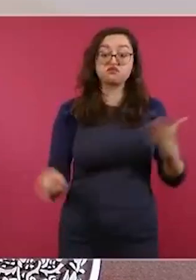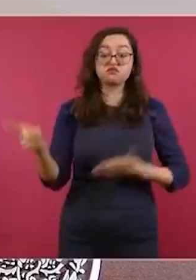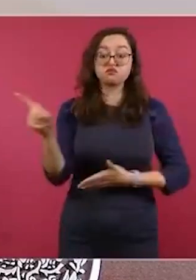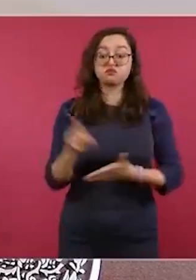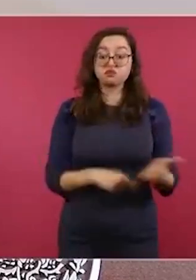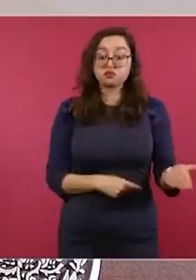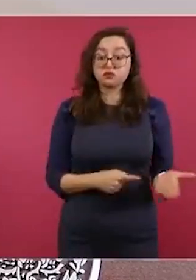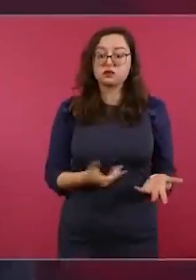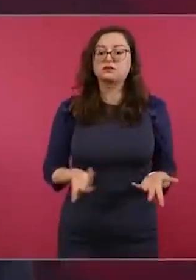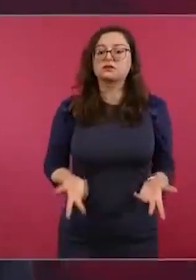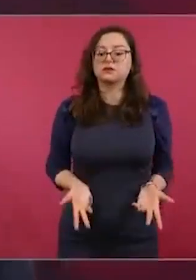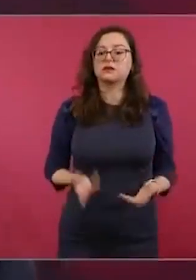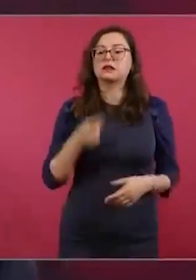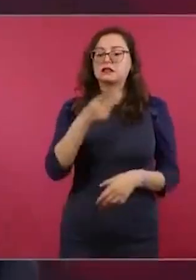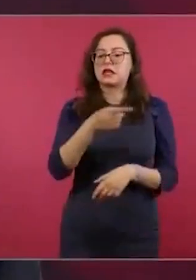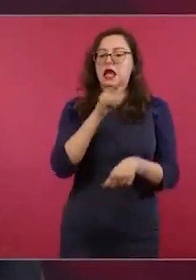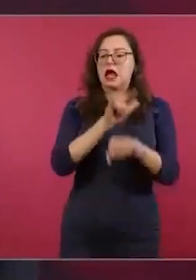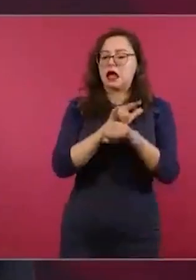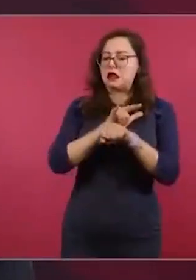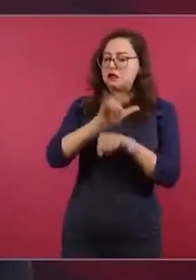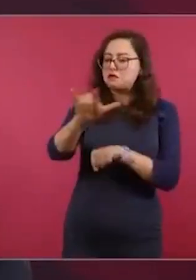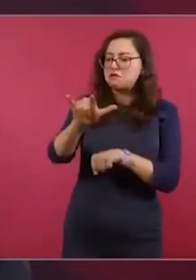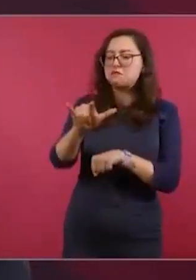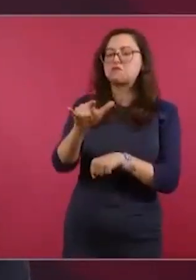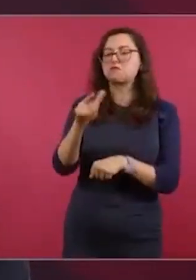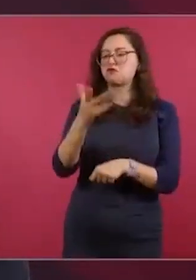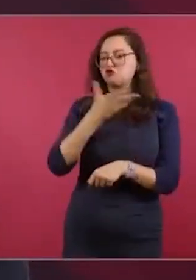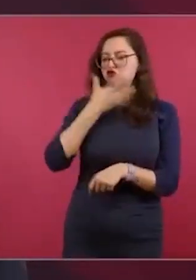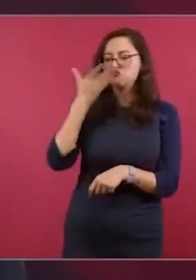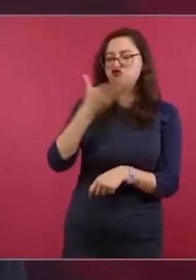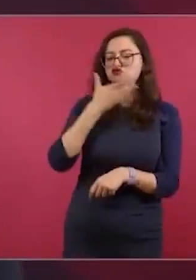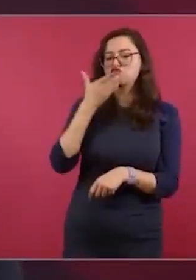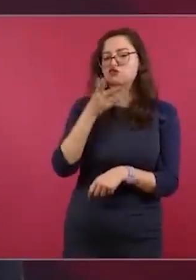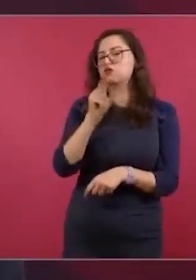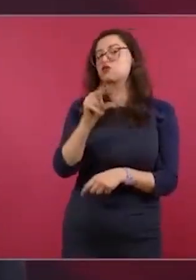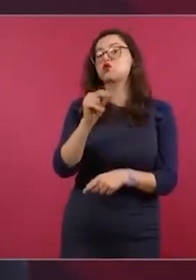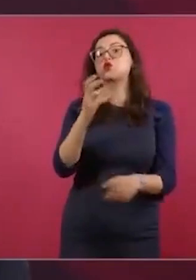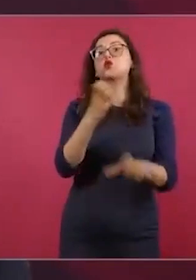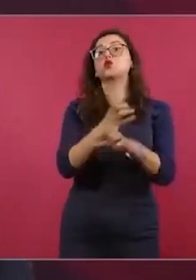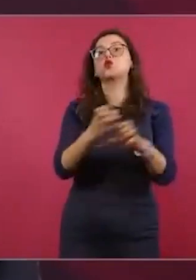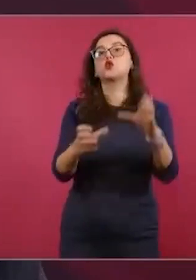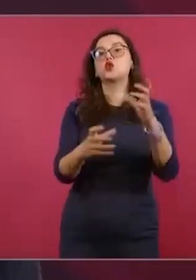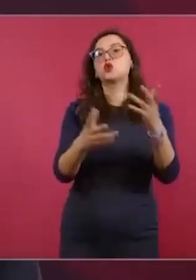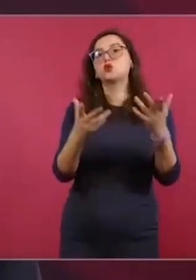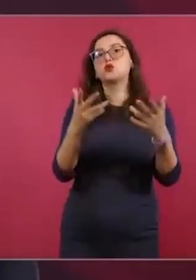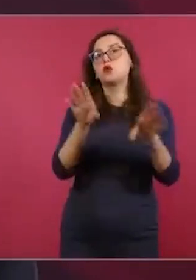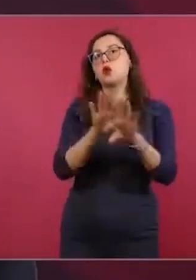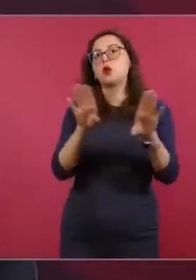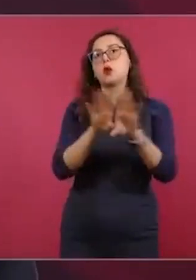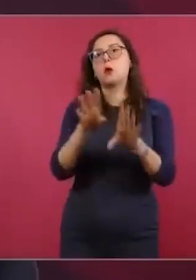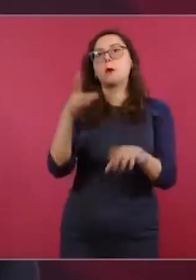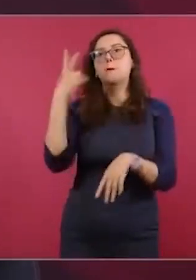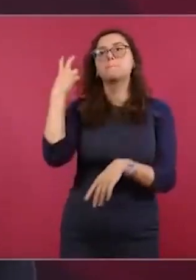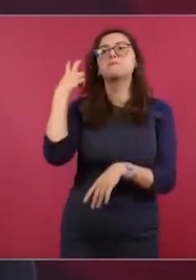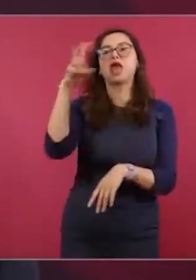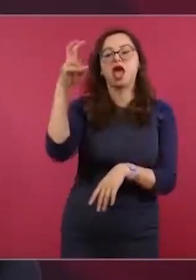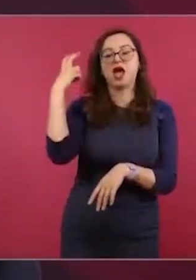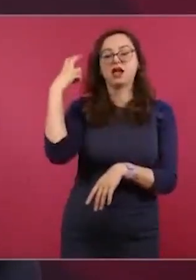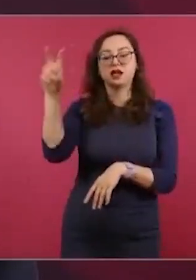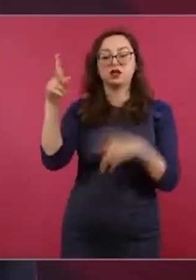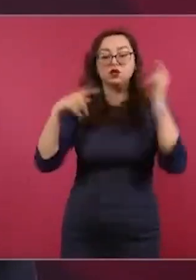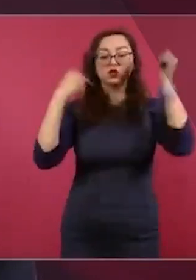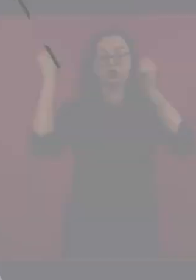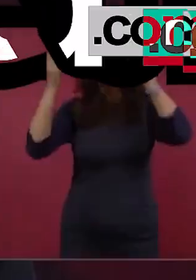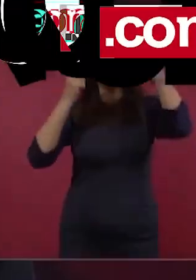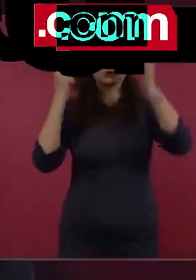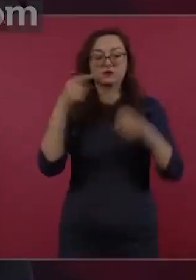línea aérea comercial regular, sino más bien de paquetes turísticos. Entonces, de manera muy responsable,